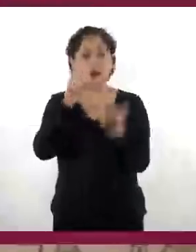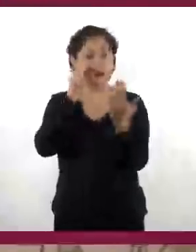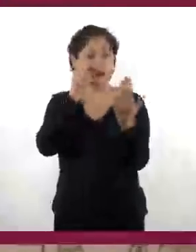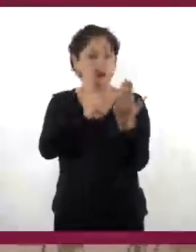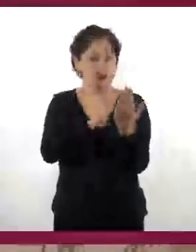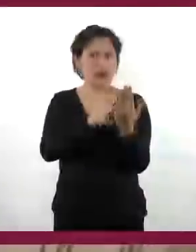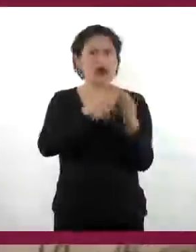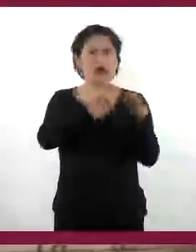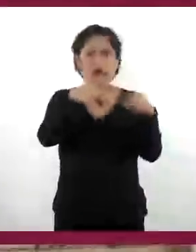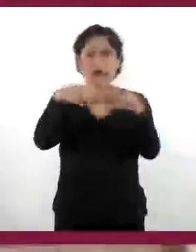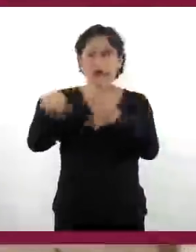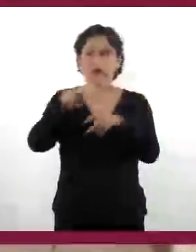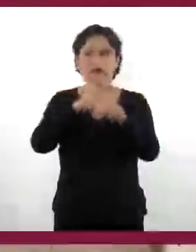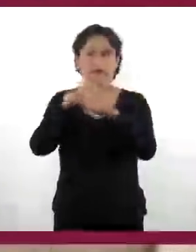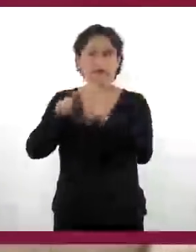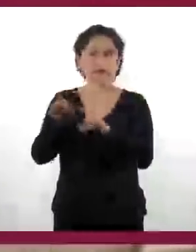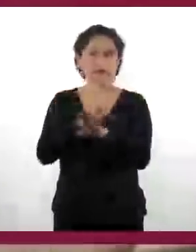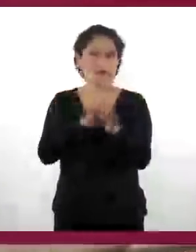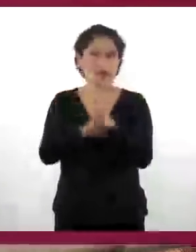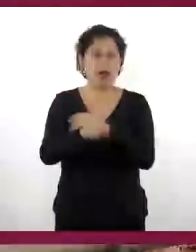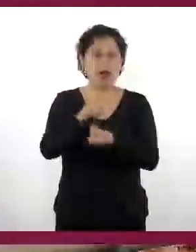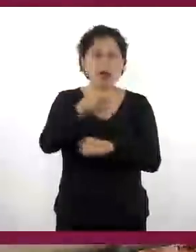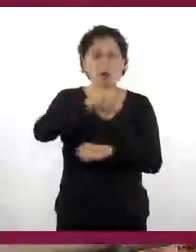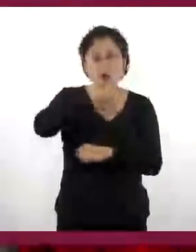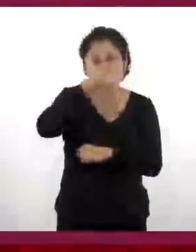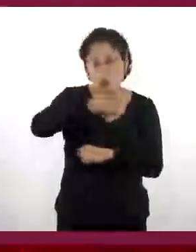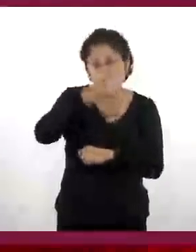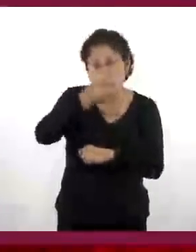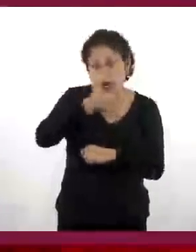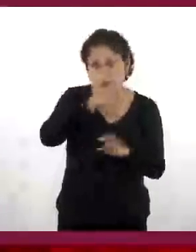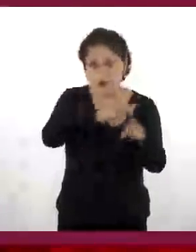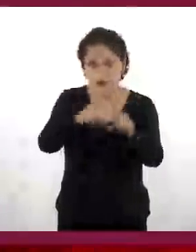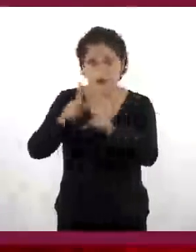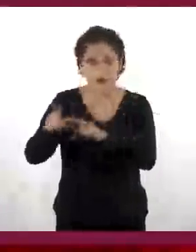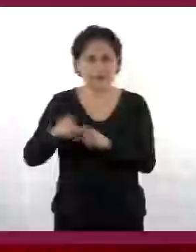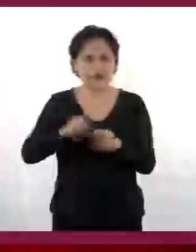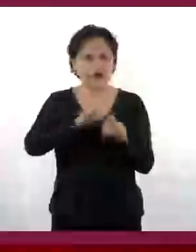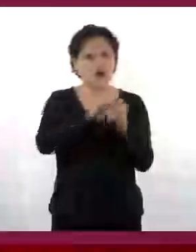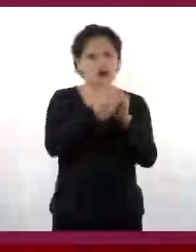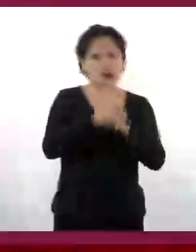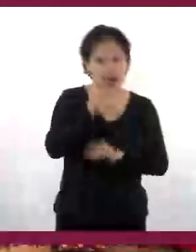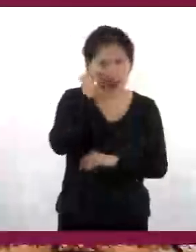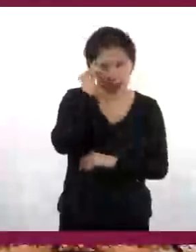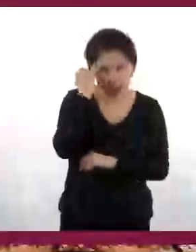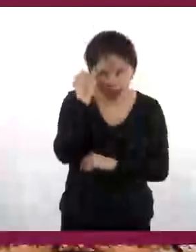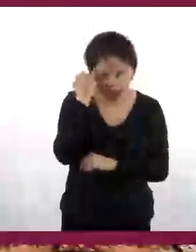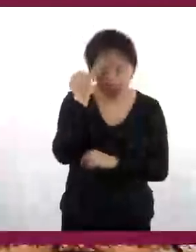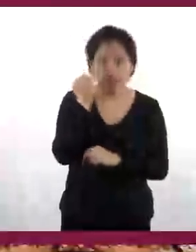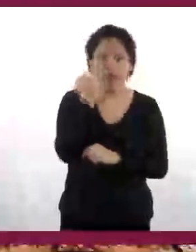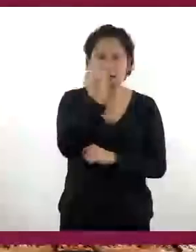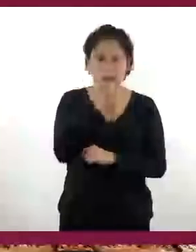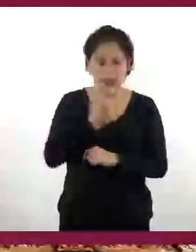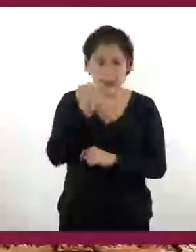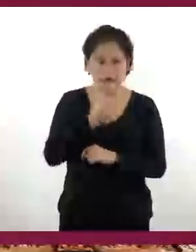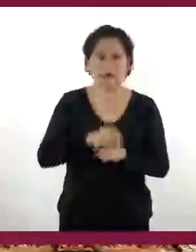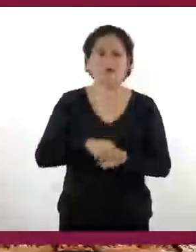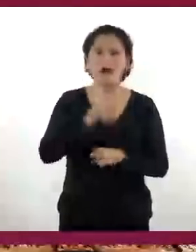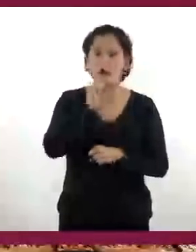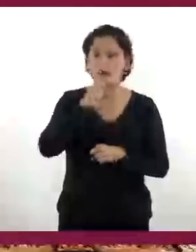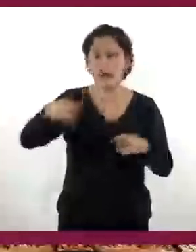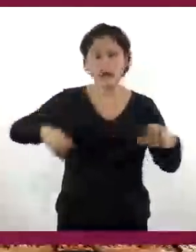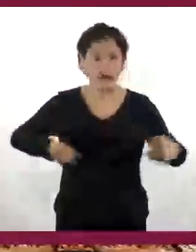características similares, como el Padre Nuestro. También realizaron representaciones teatrales, composiciones